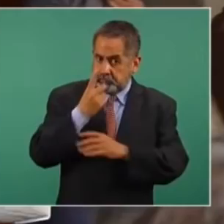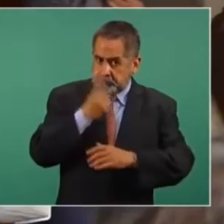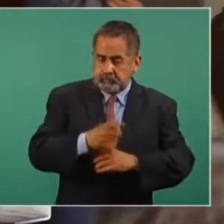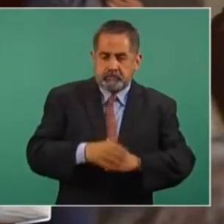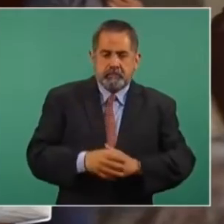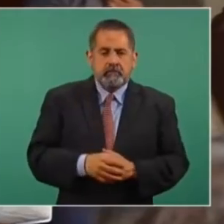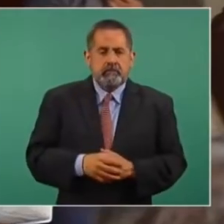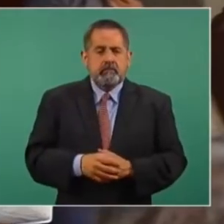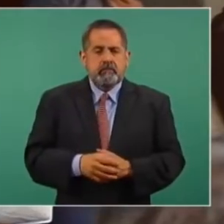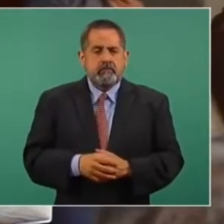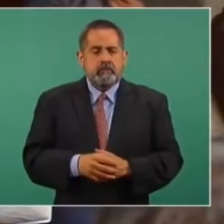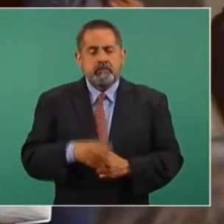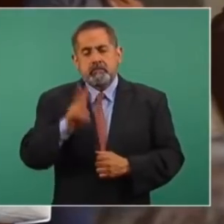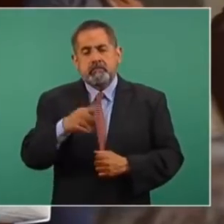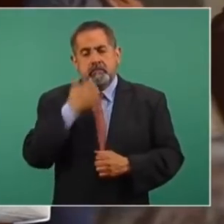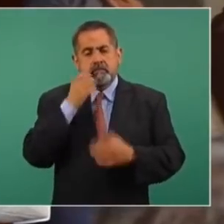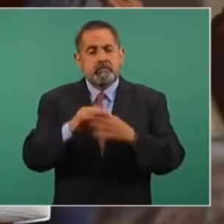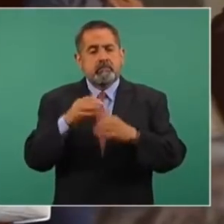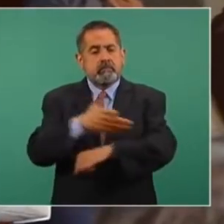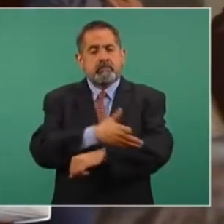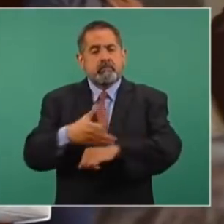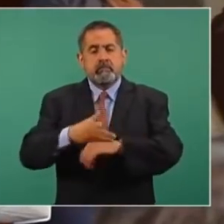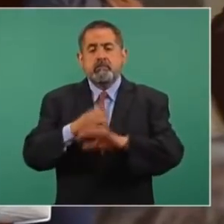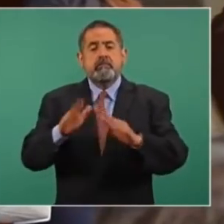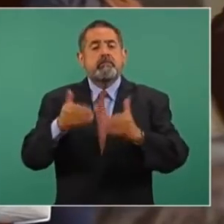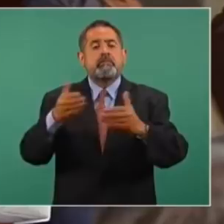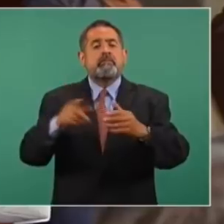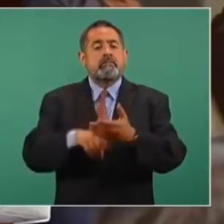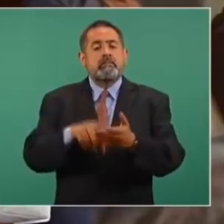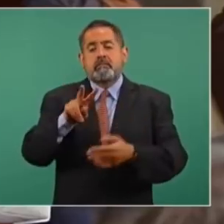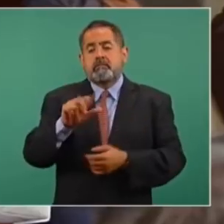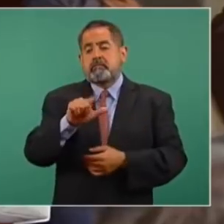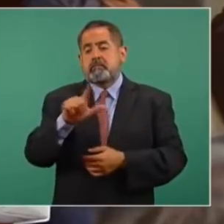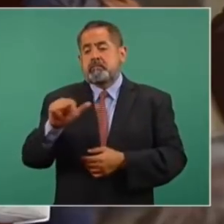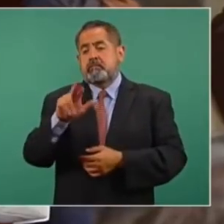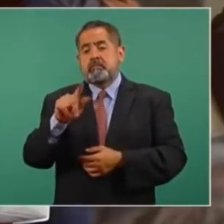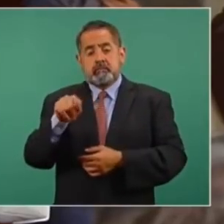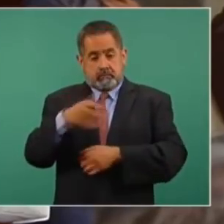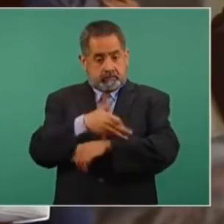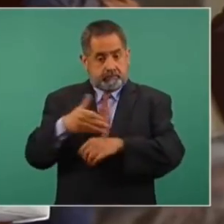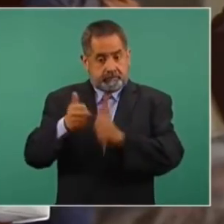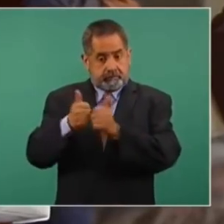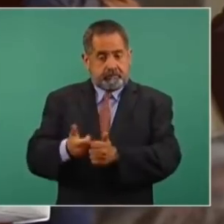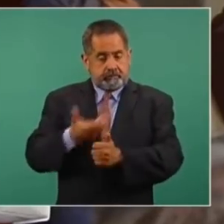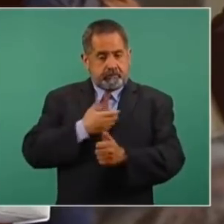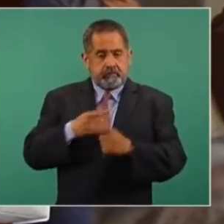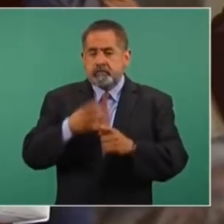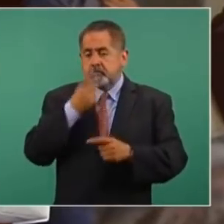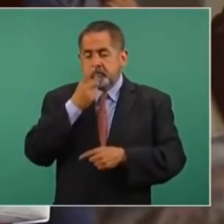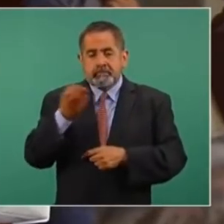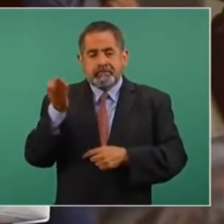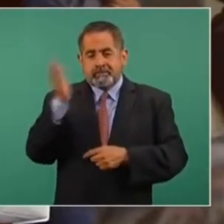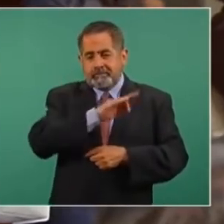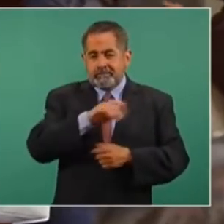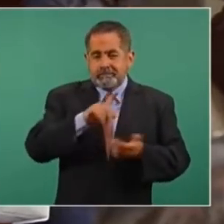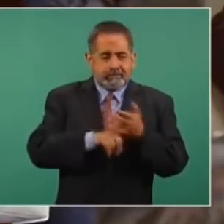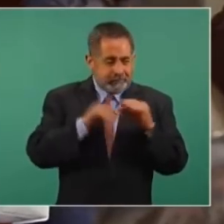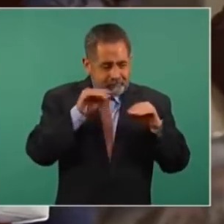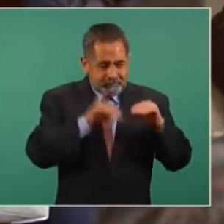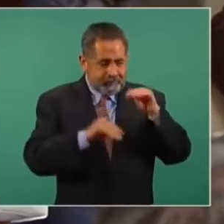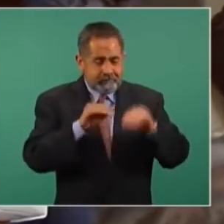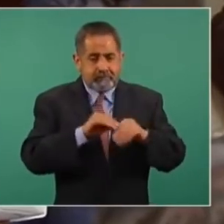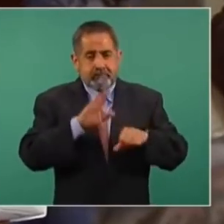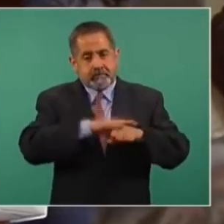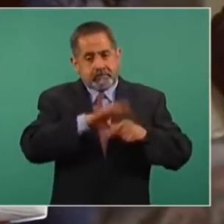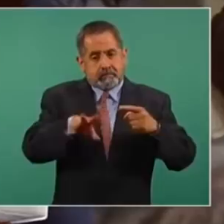Por cierto, antes quisiera yo comentar que la familia que está afuera, aparte de la familia de Vallarta, dice que es falso lo de las causas penales